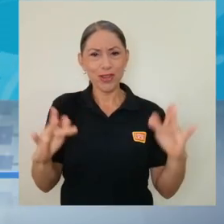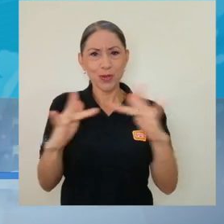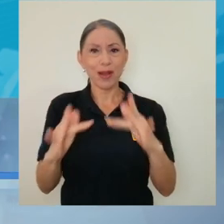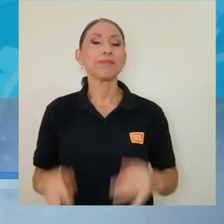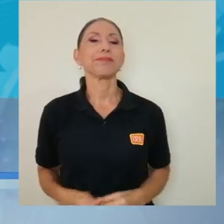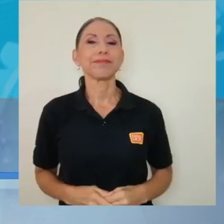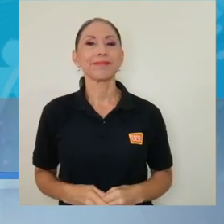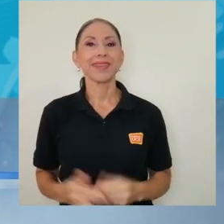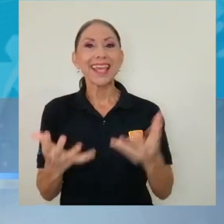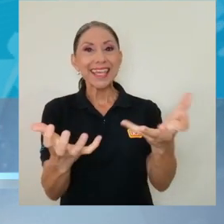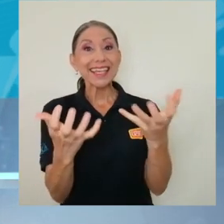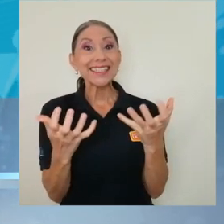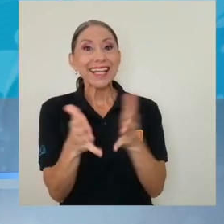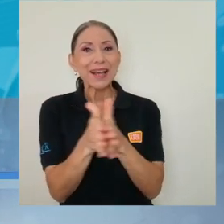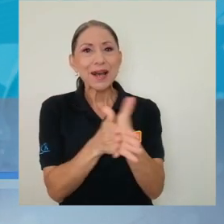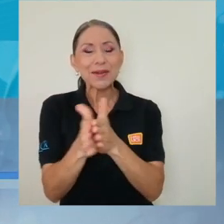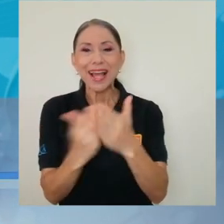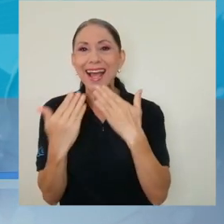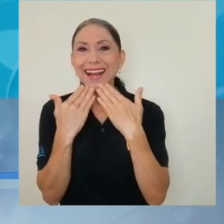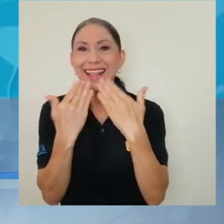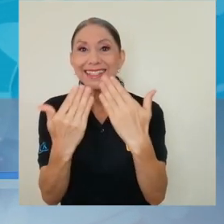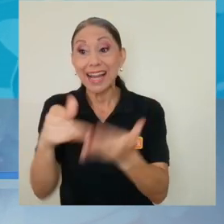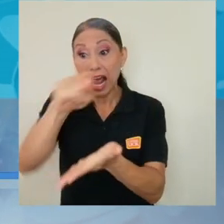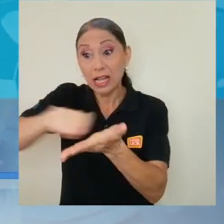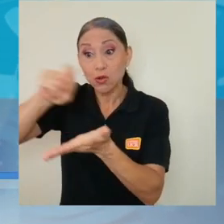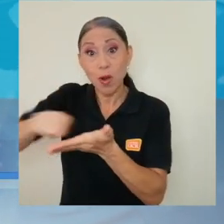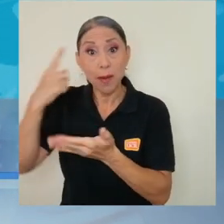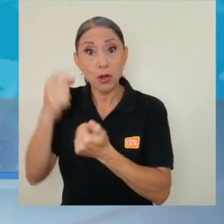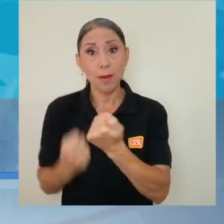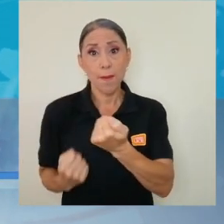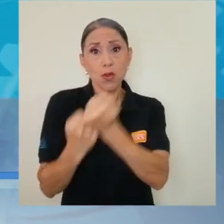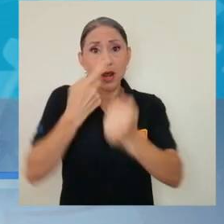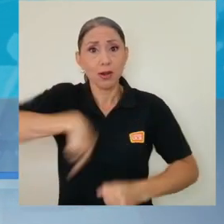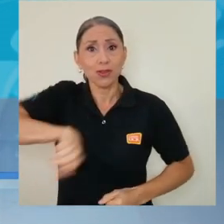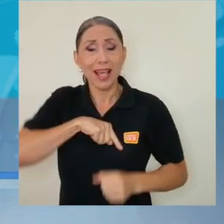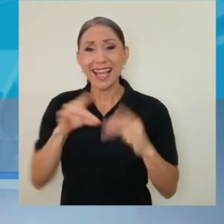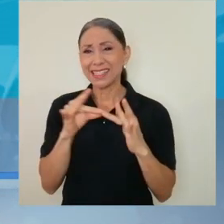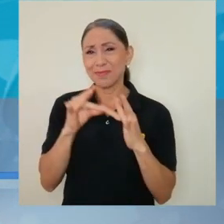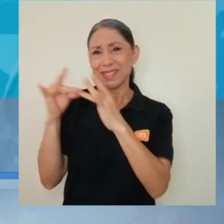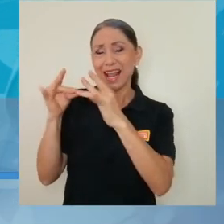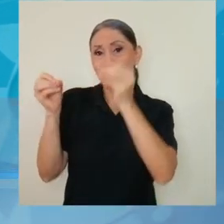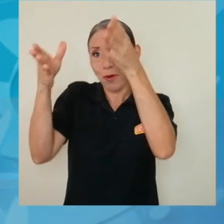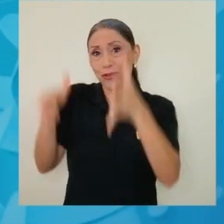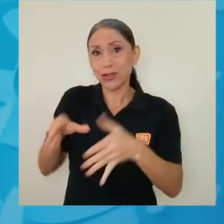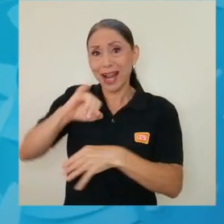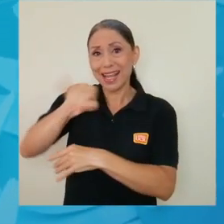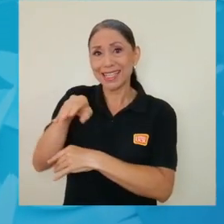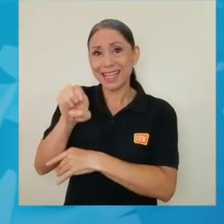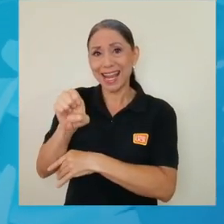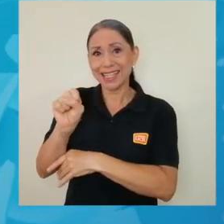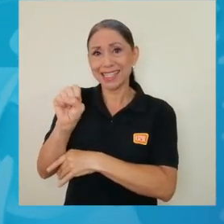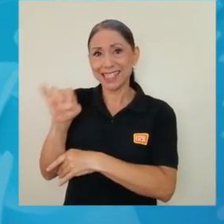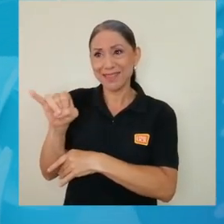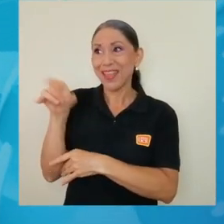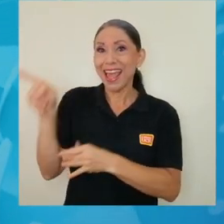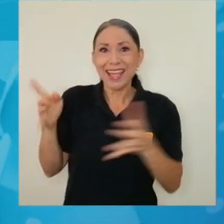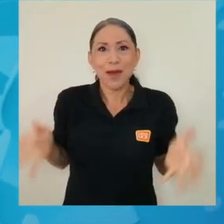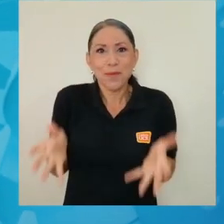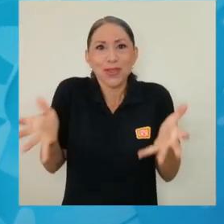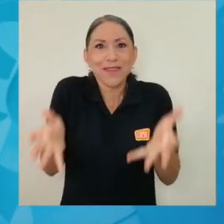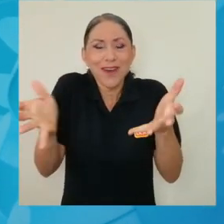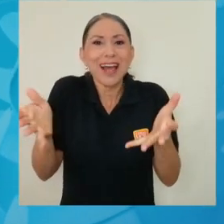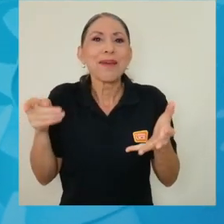oportunidad para agradecer, bueno, a nuestra escuela por el apoyo y en especial a la profe Jessy por motivarnos y literal ser nuestra